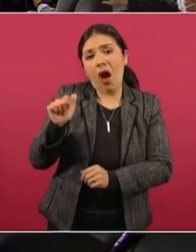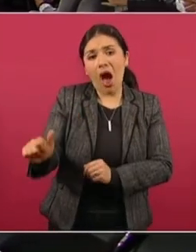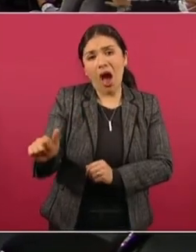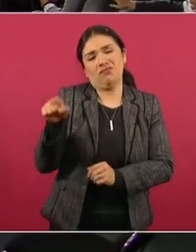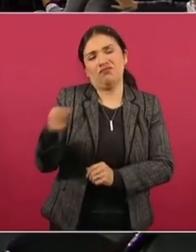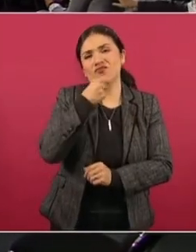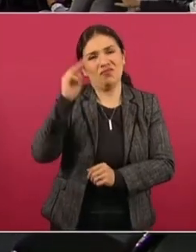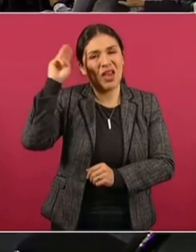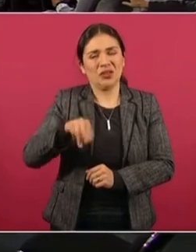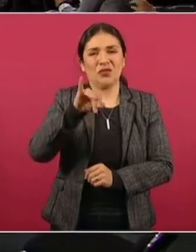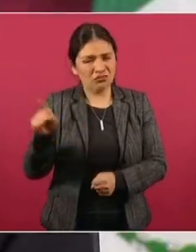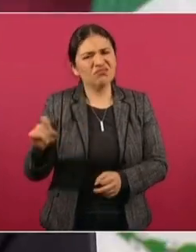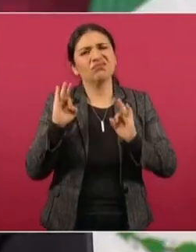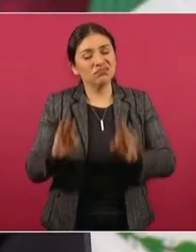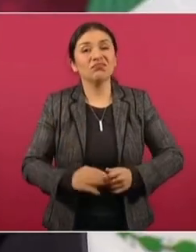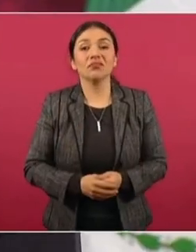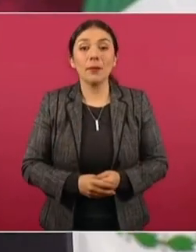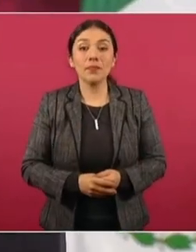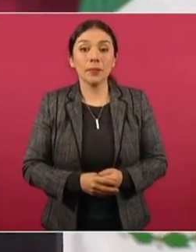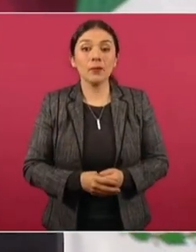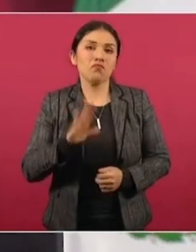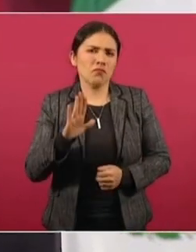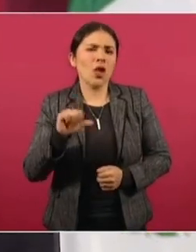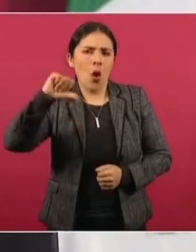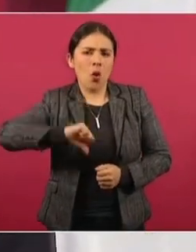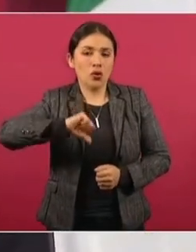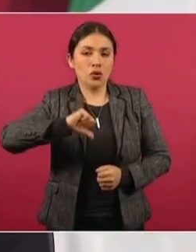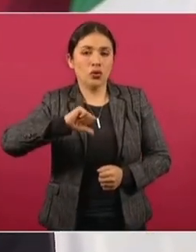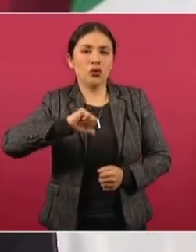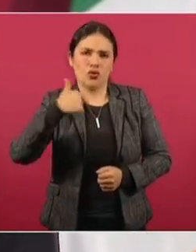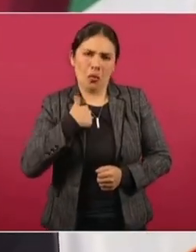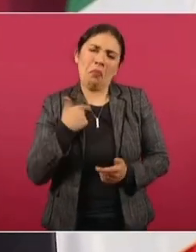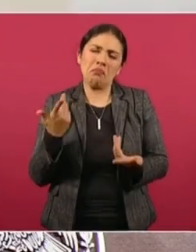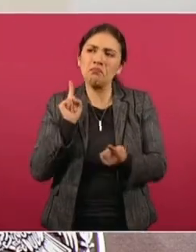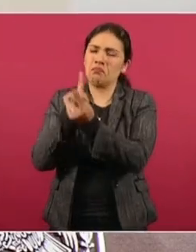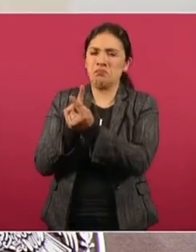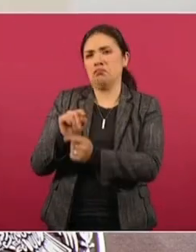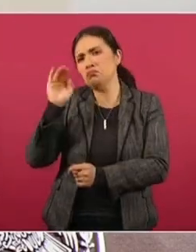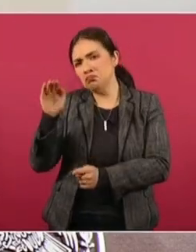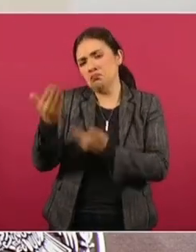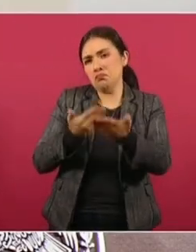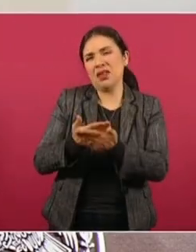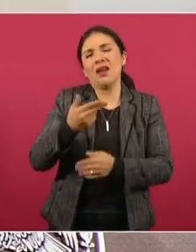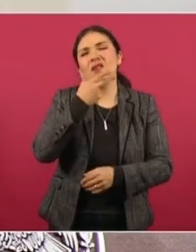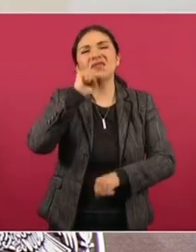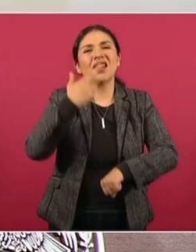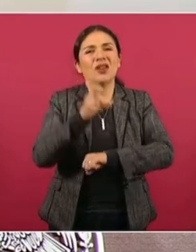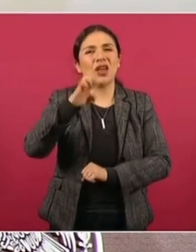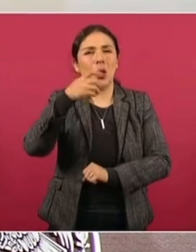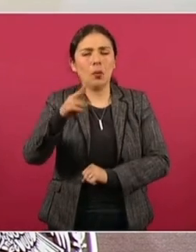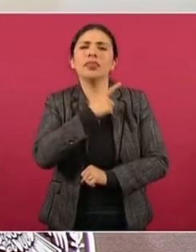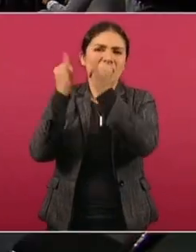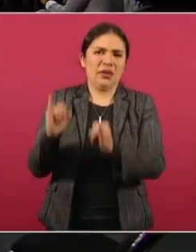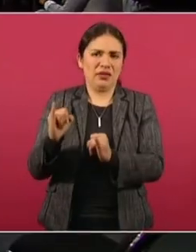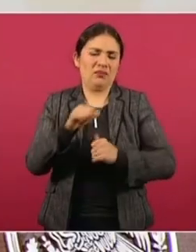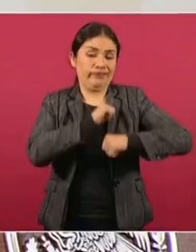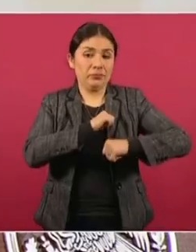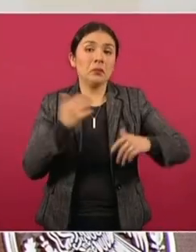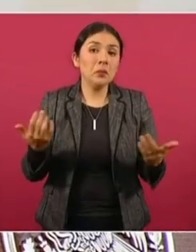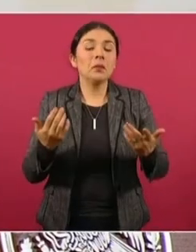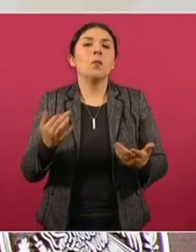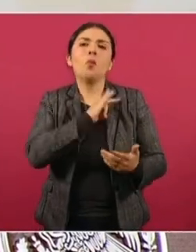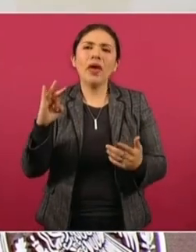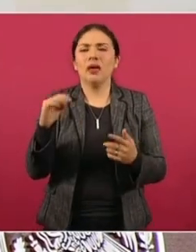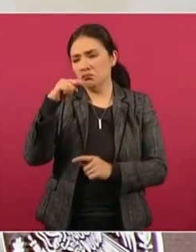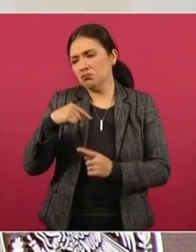al maestro Víctor Castro. Entonces, hoy voy a pedirle al secretario de Gobernación que hable respetuosamente con él para hacerle